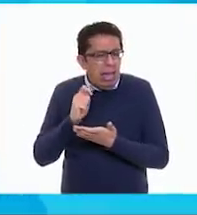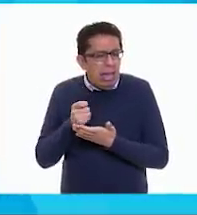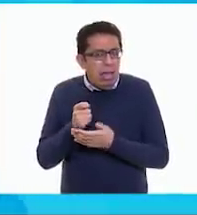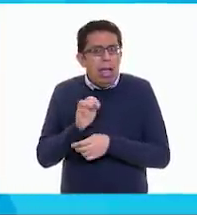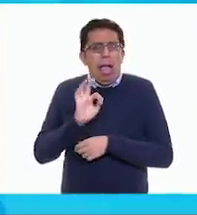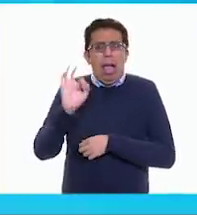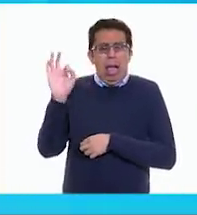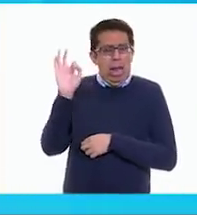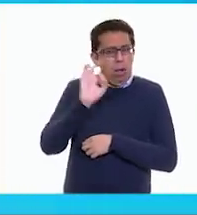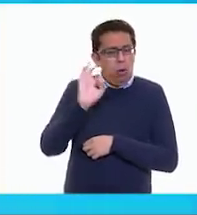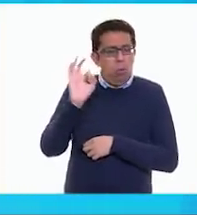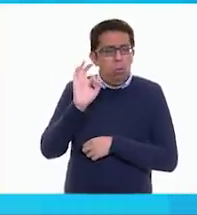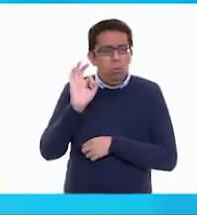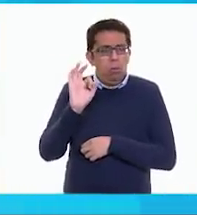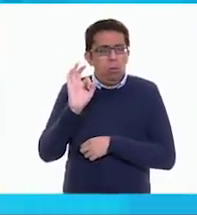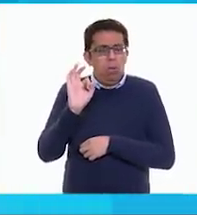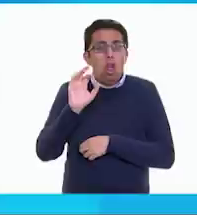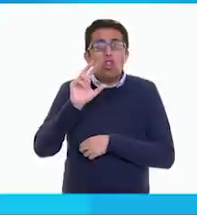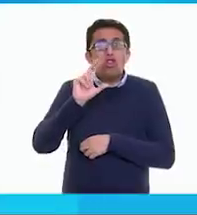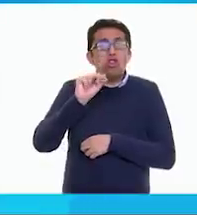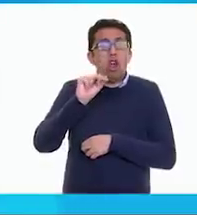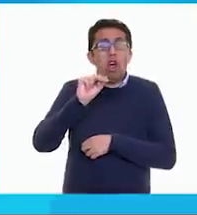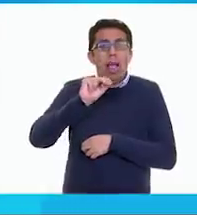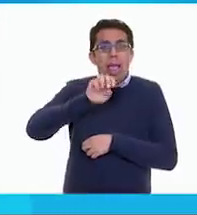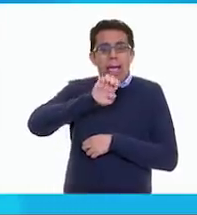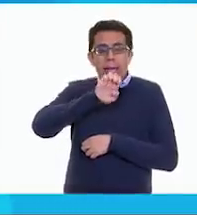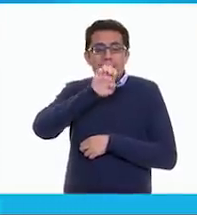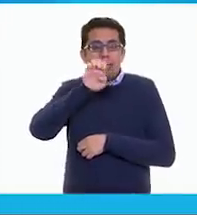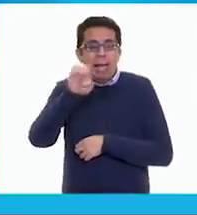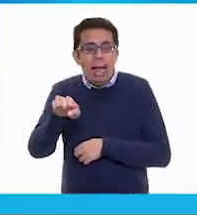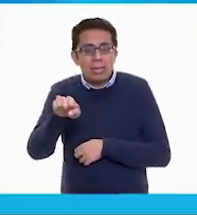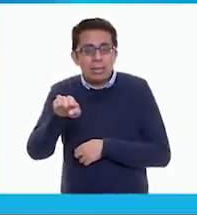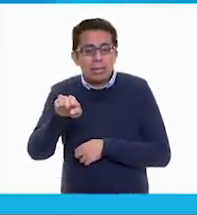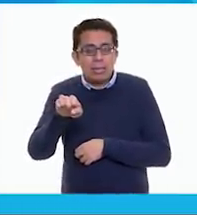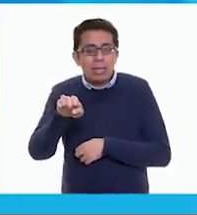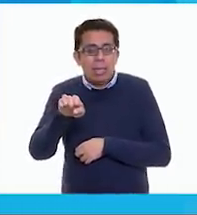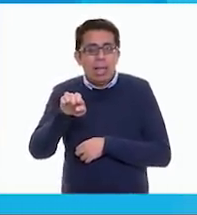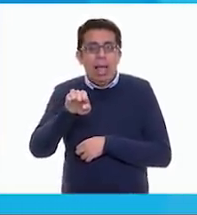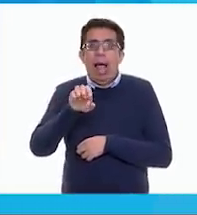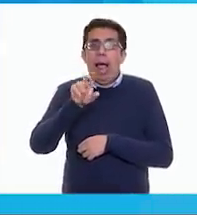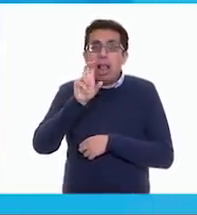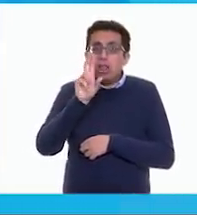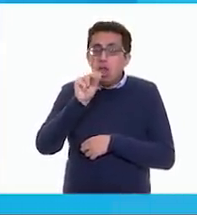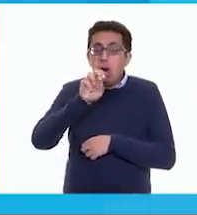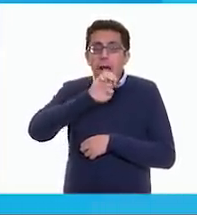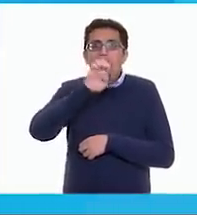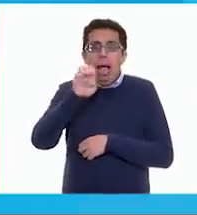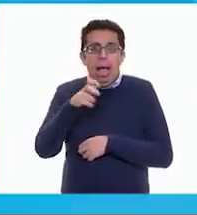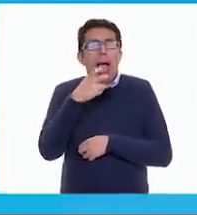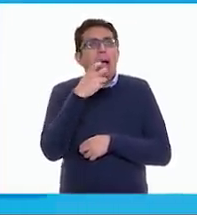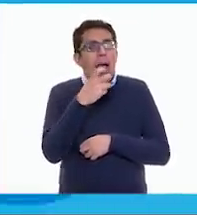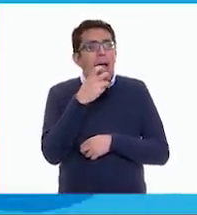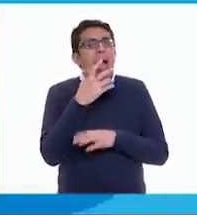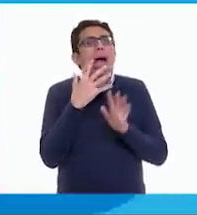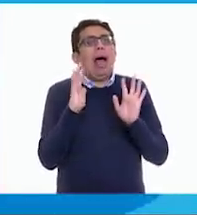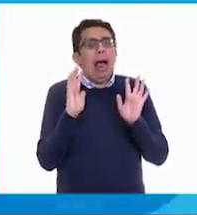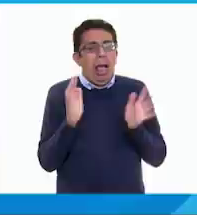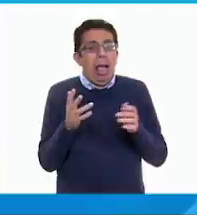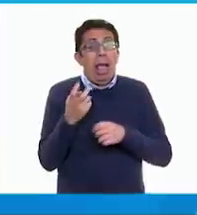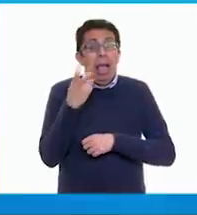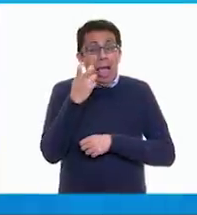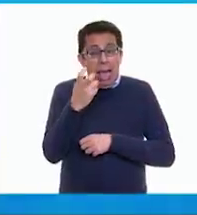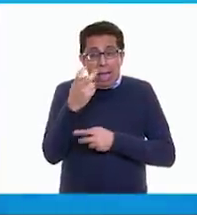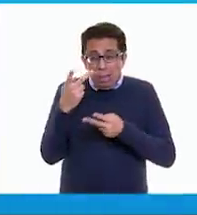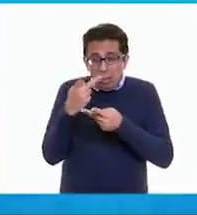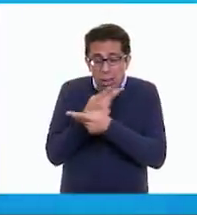mejor es que no lo andes engañando, más bien es eso, que no lo andes engañando. No me andes engañando. Eso pasa